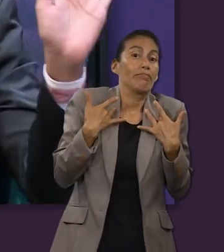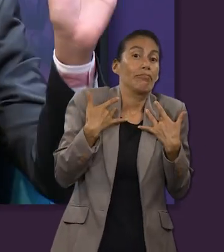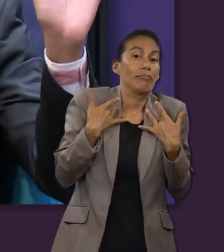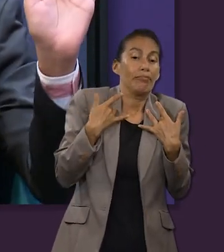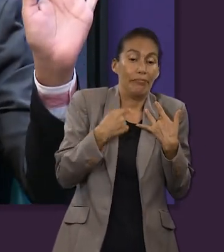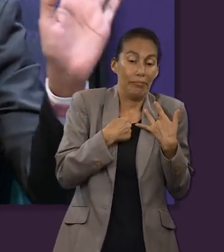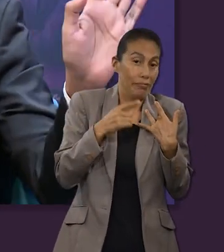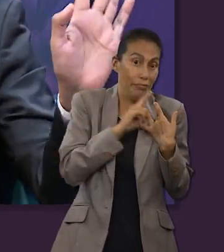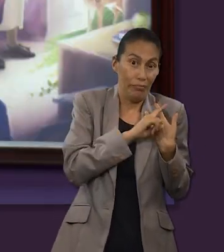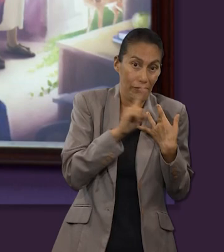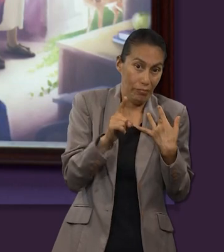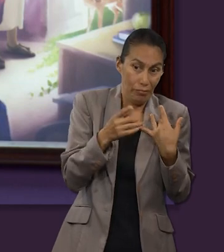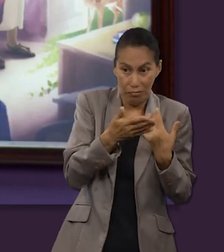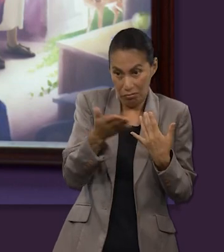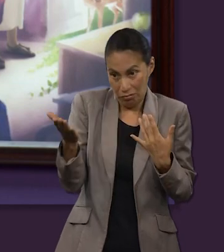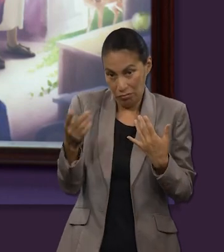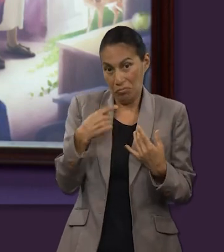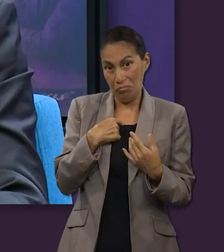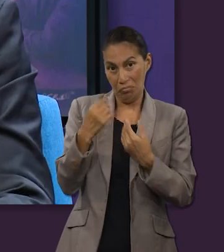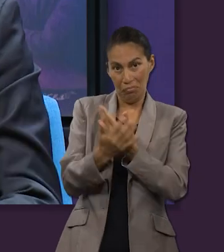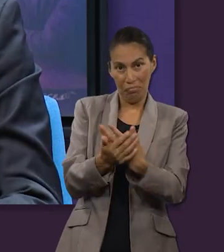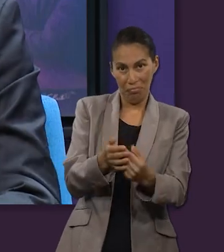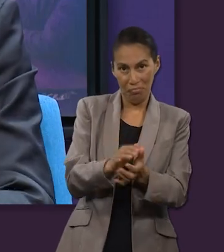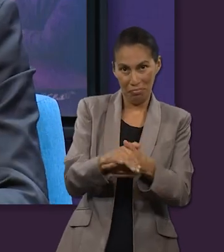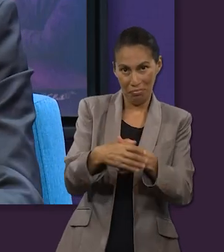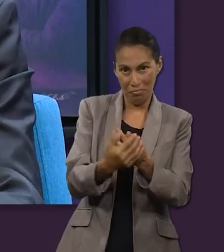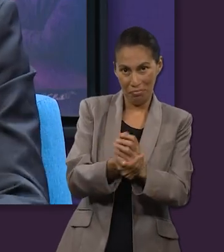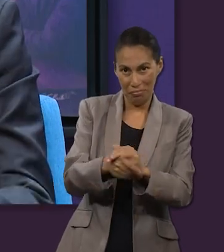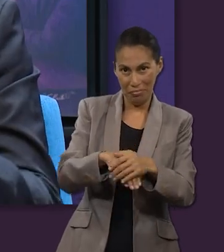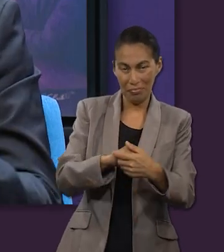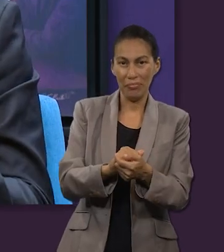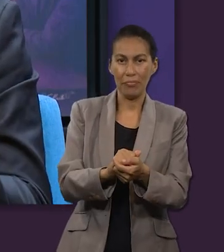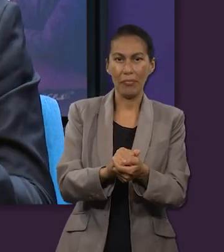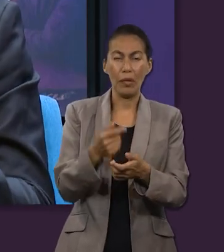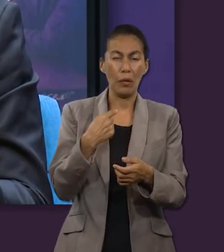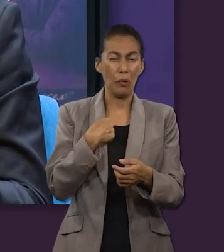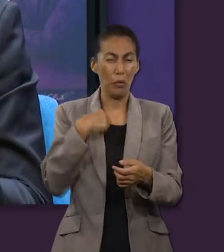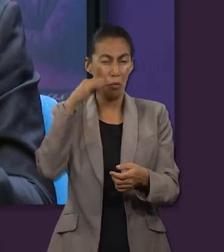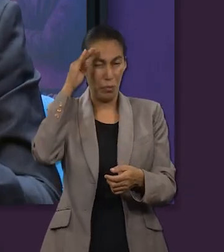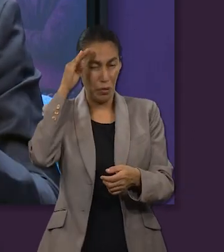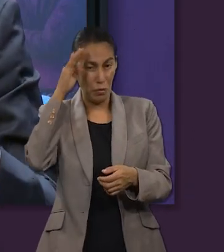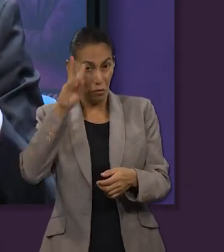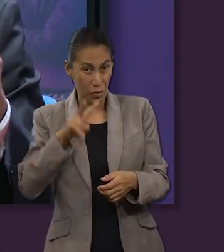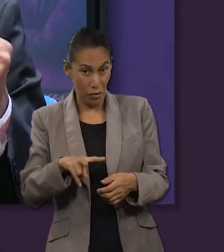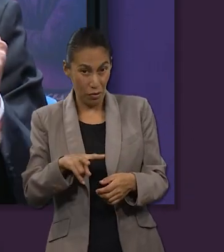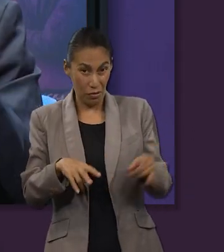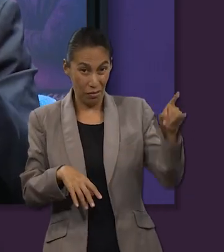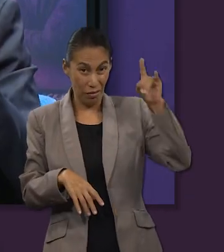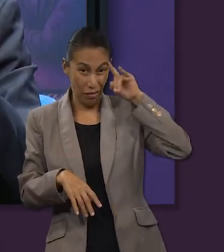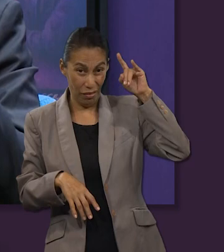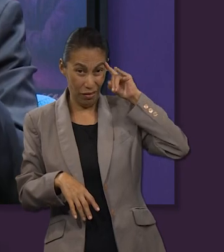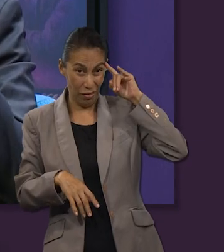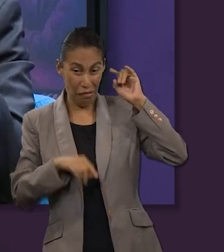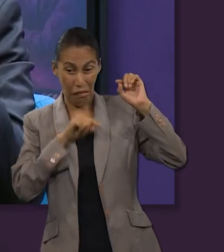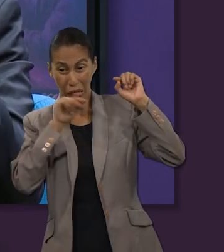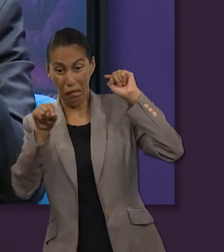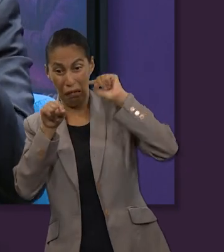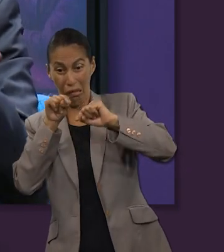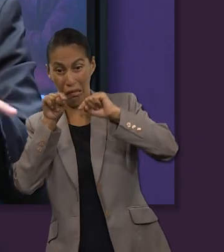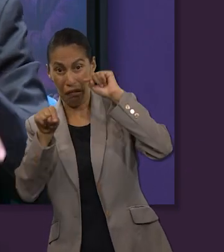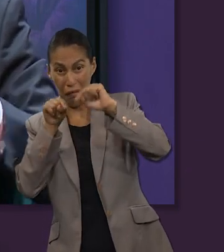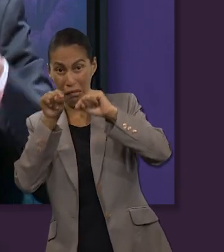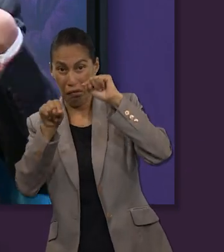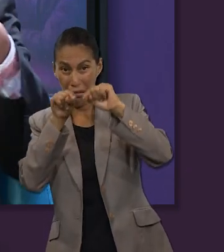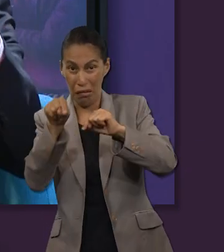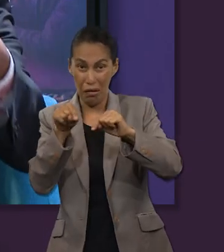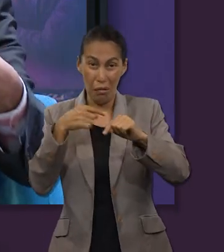pues no está de mí, está de ustedes. Y yo honestamente creo que ahí hubo una inspiración del